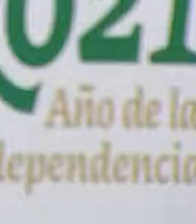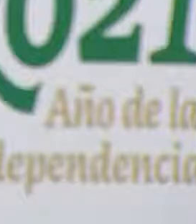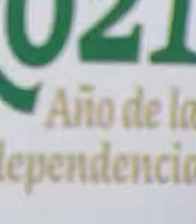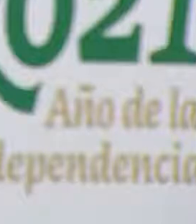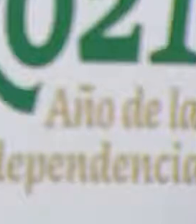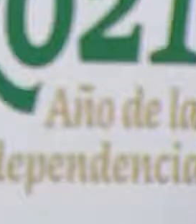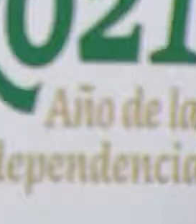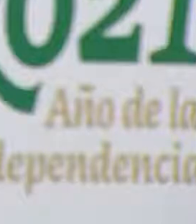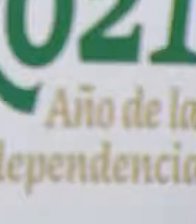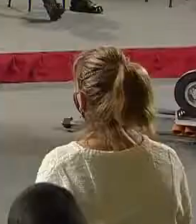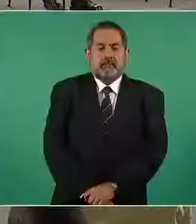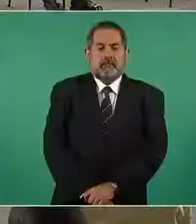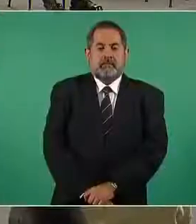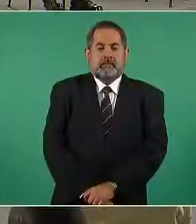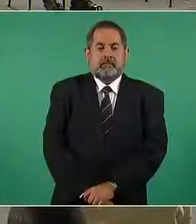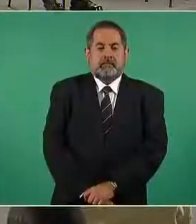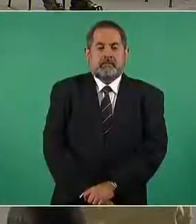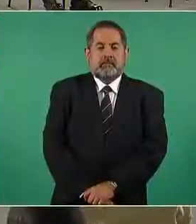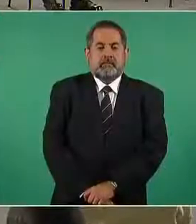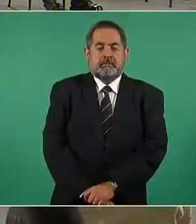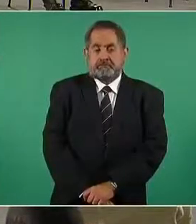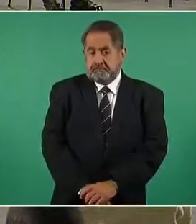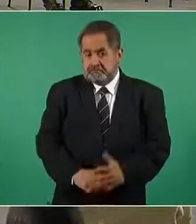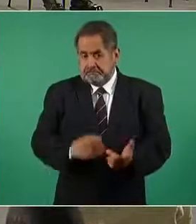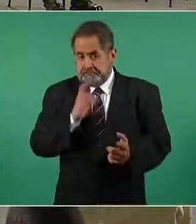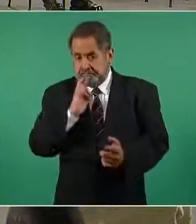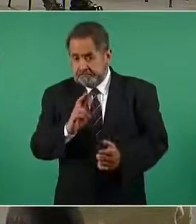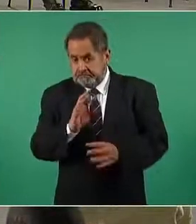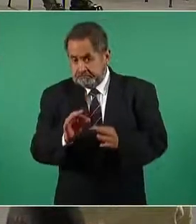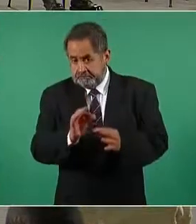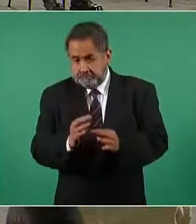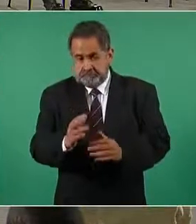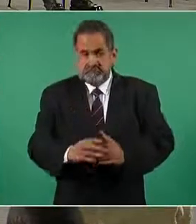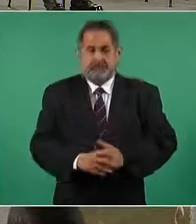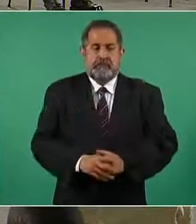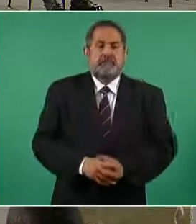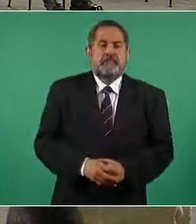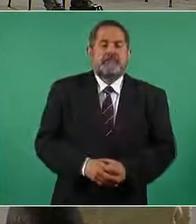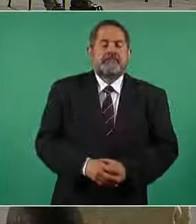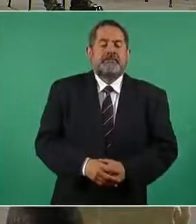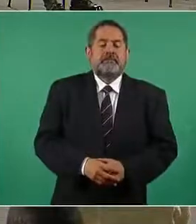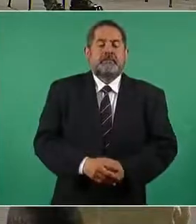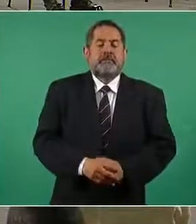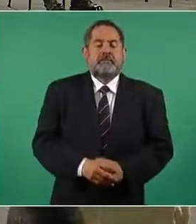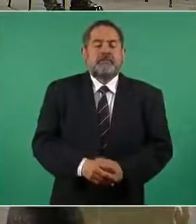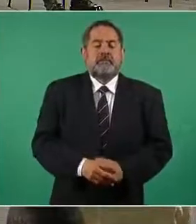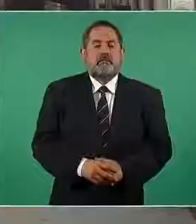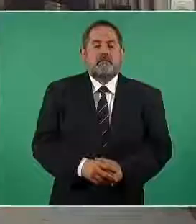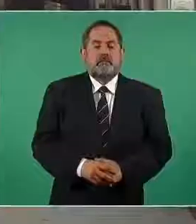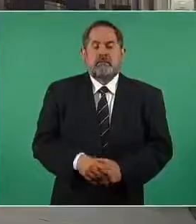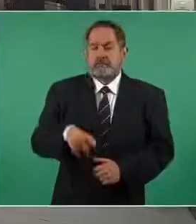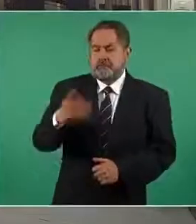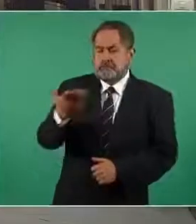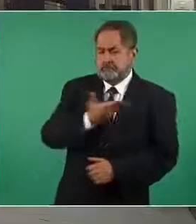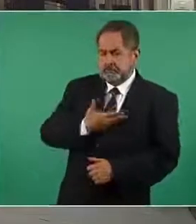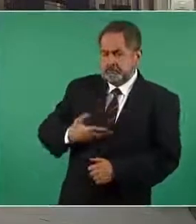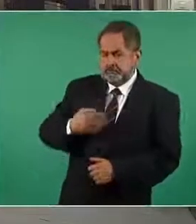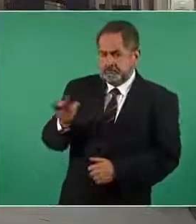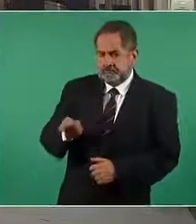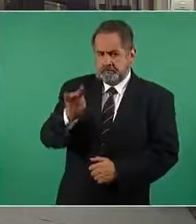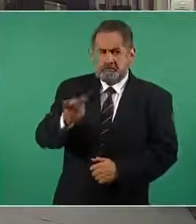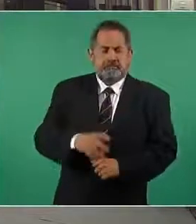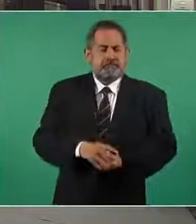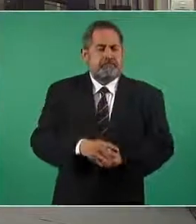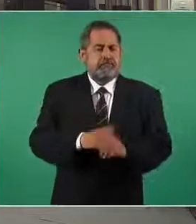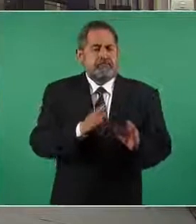características en el Valle de México así se conteste su pregunta gracias presidente ahora si me lo permite en un